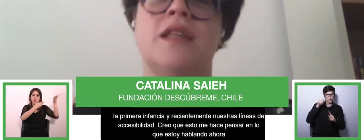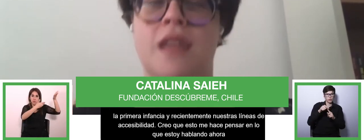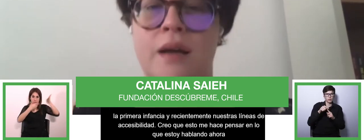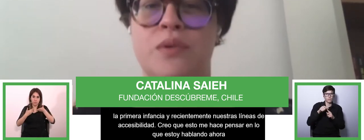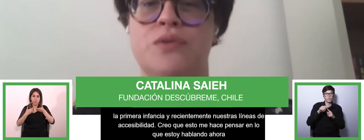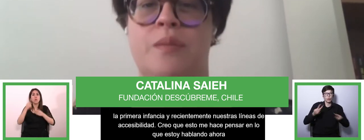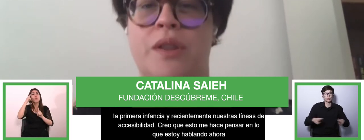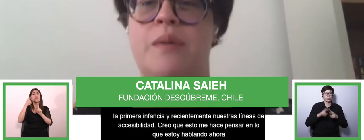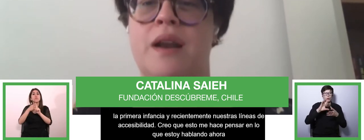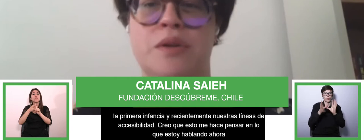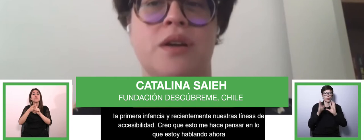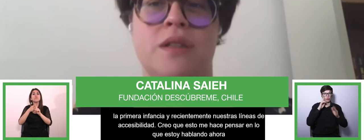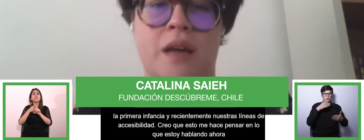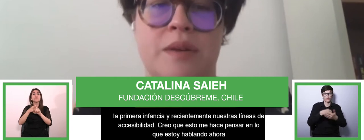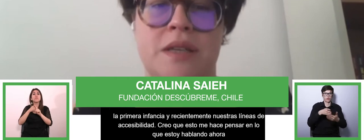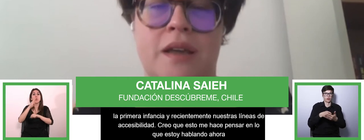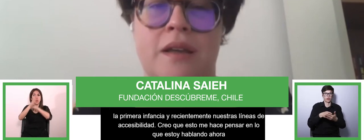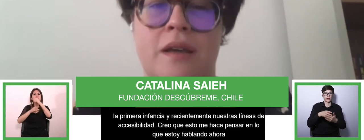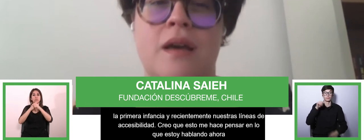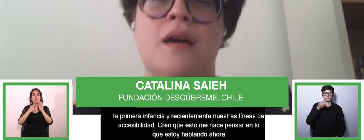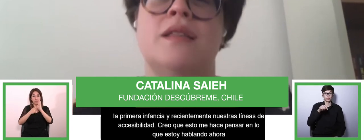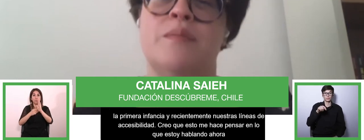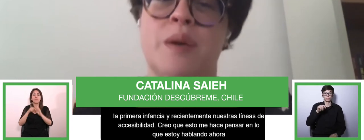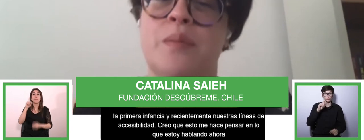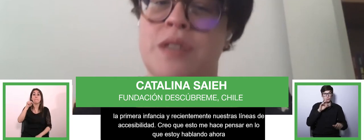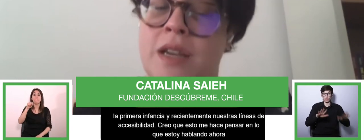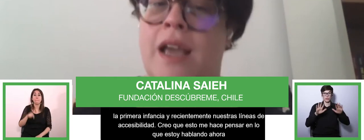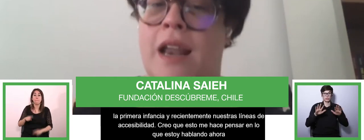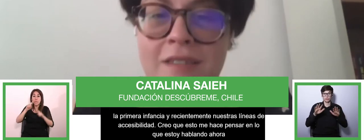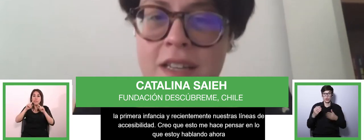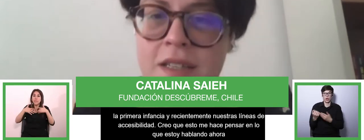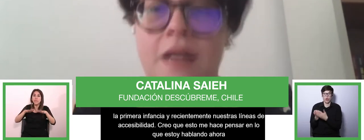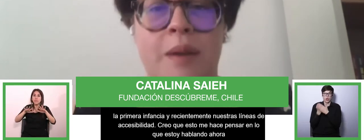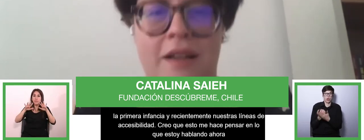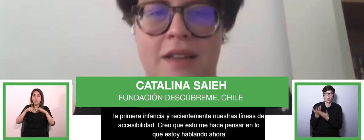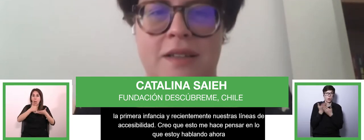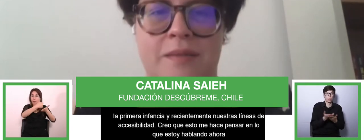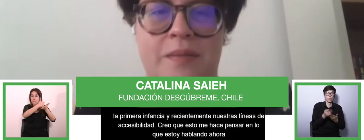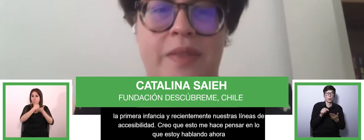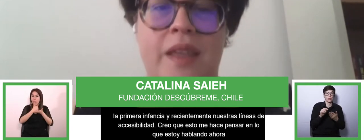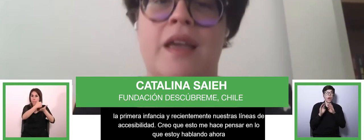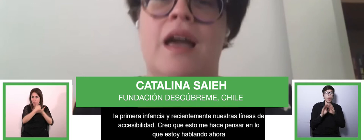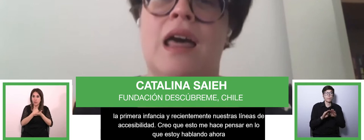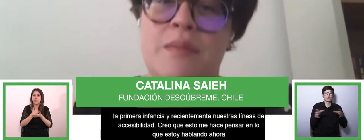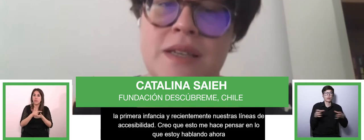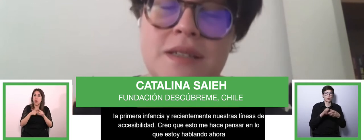soluciones destacan por sus aportes para las personas con discapacidad, también por ser escalables y replicables.